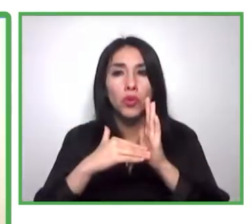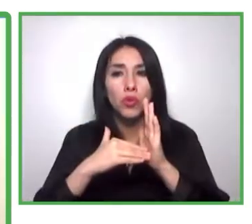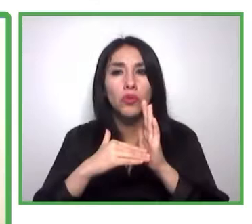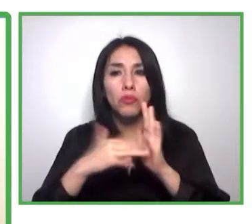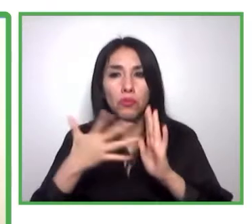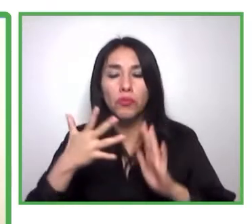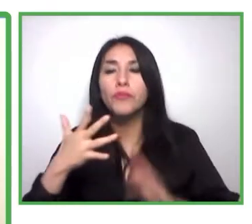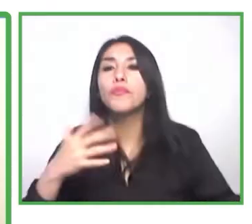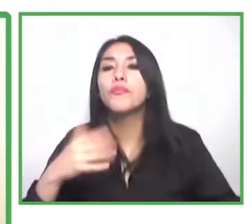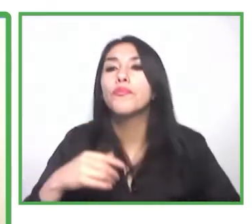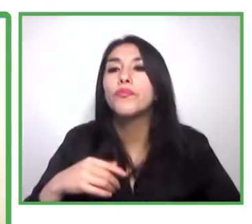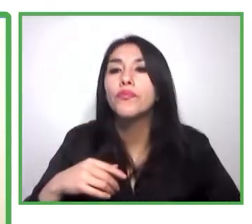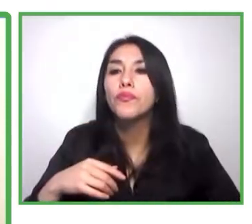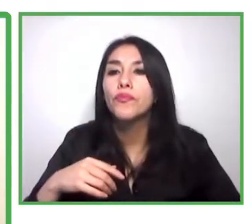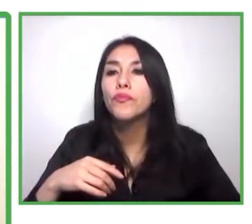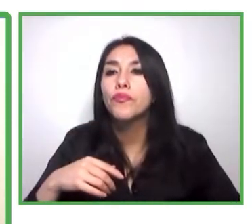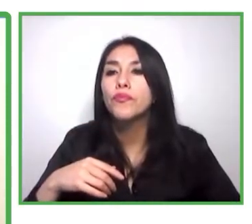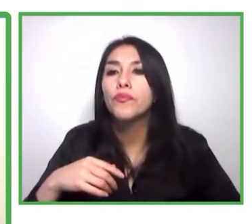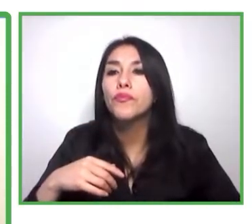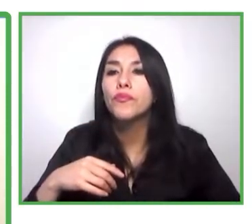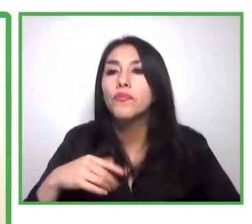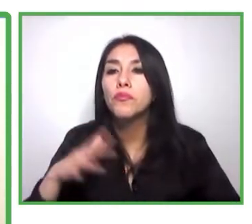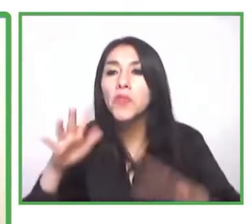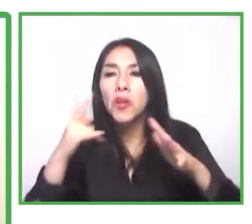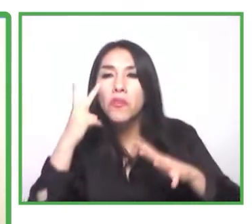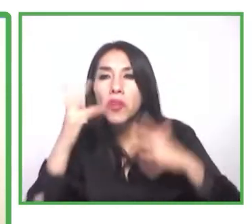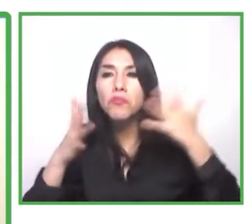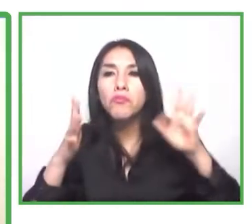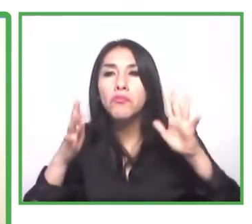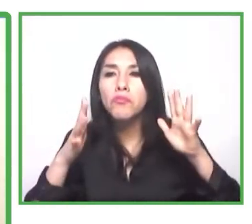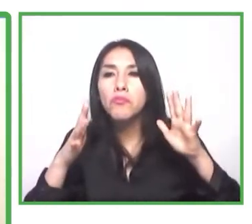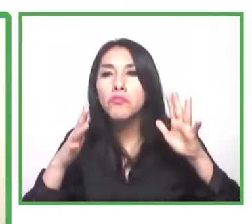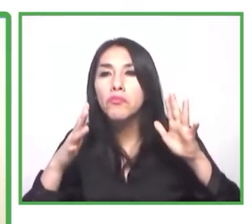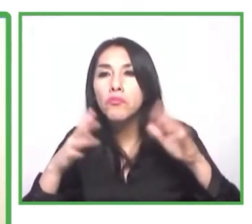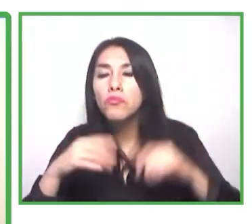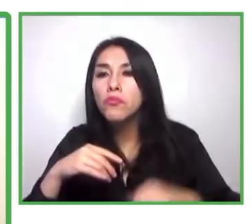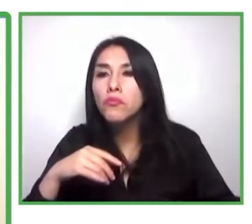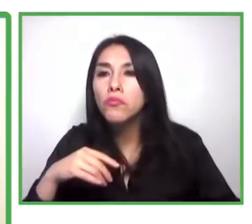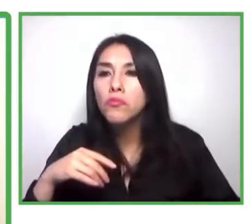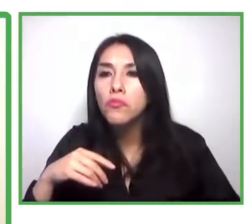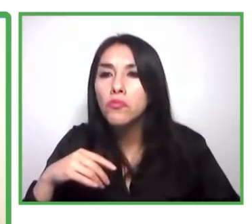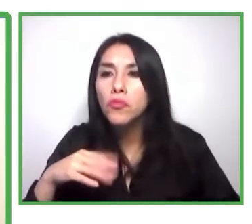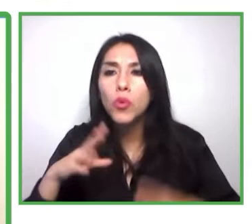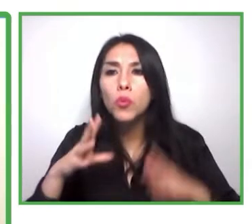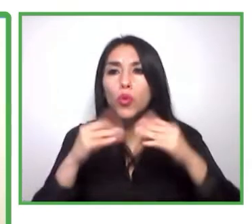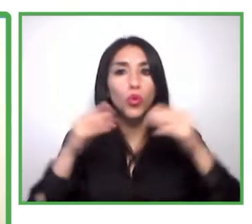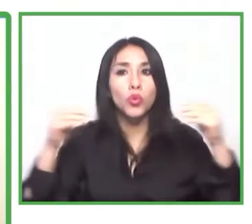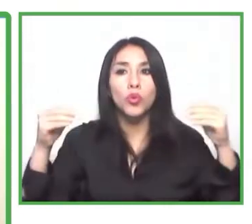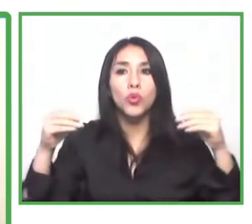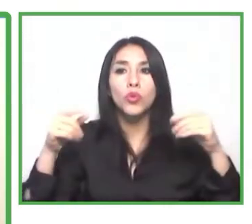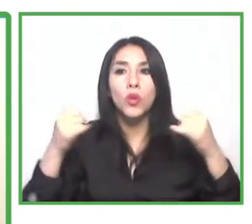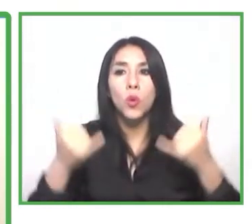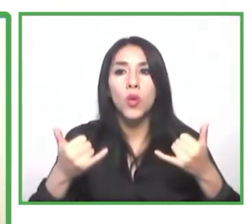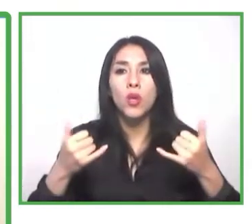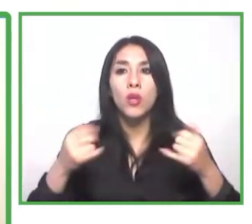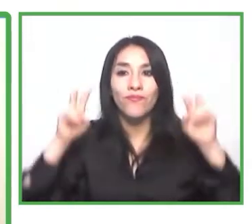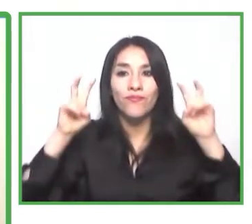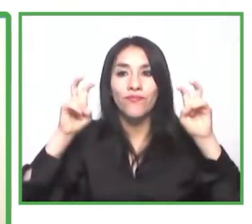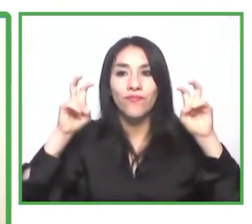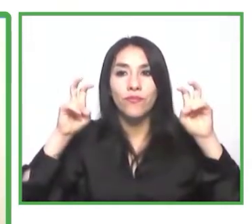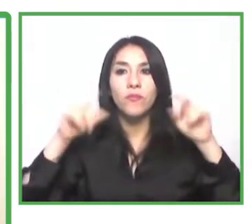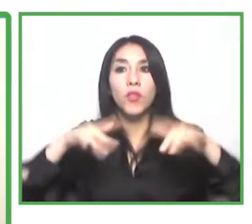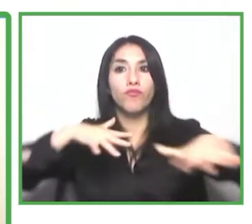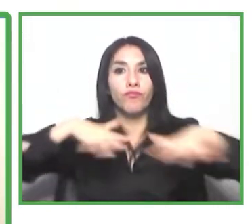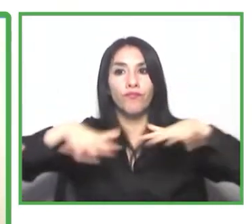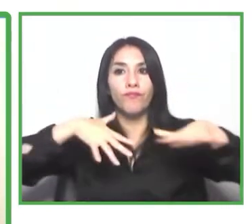visibilización de la inclusión, no solo desde un espacio laboral, sino poniendo esta temática al servicio del desarrollo de una sociedad